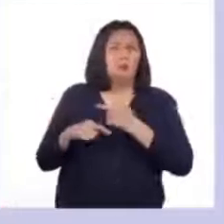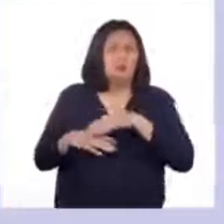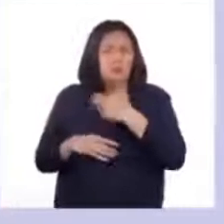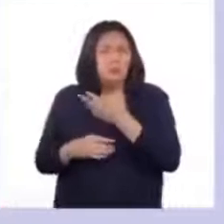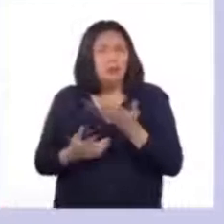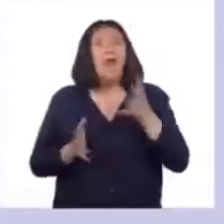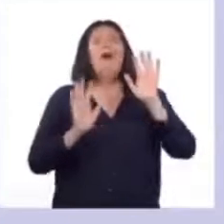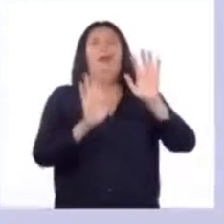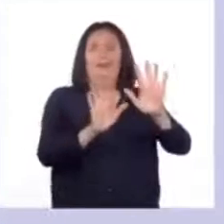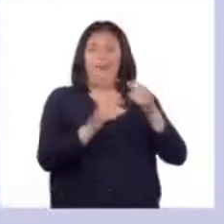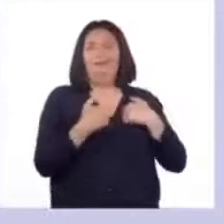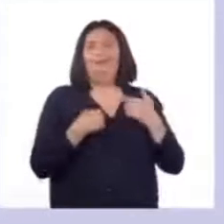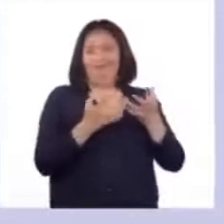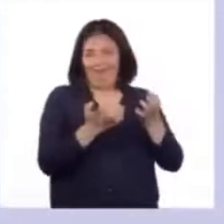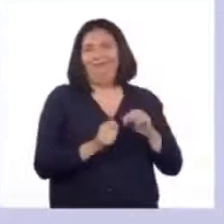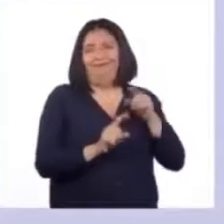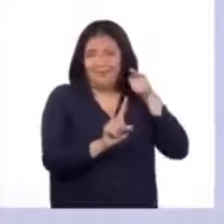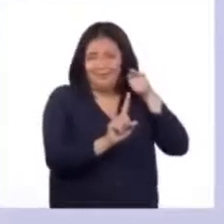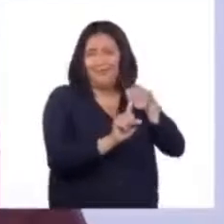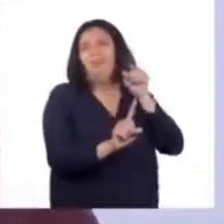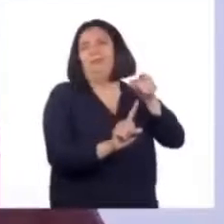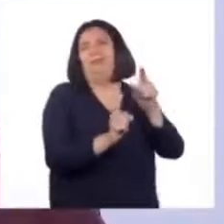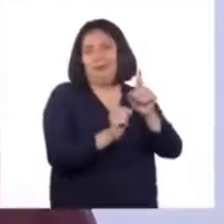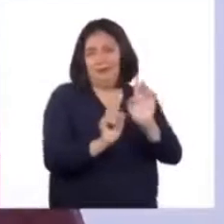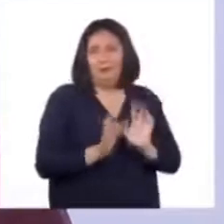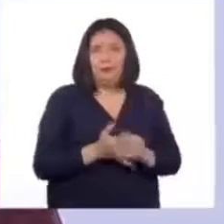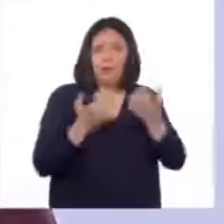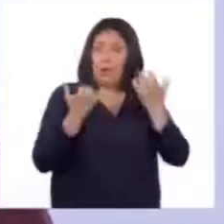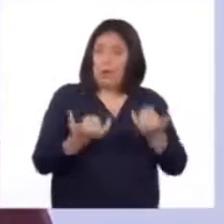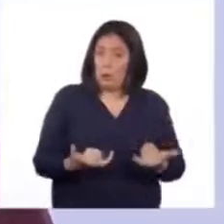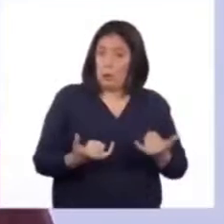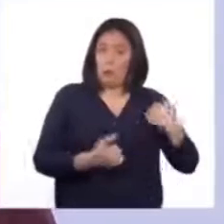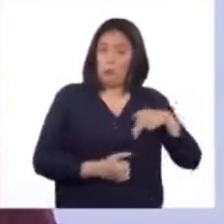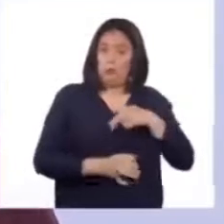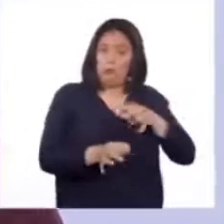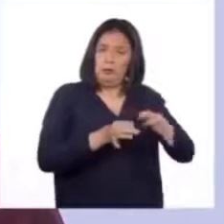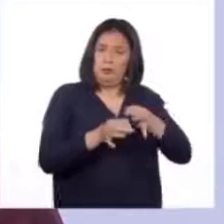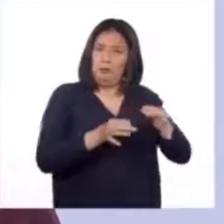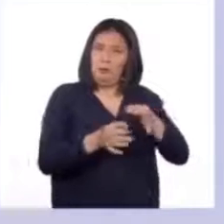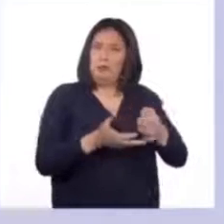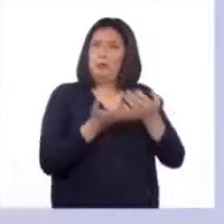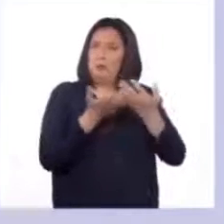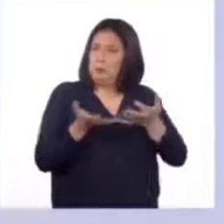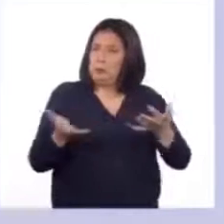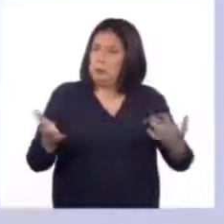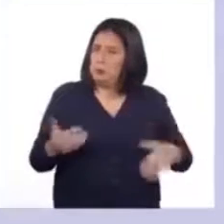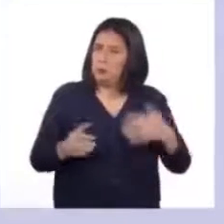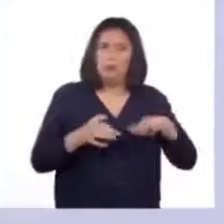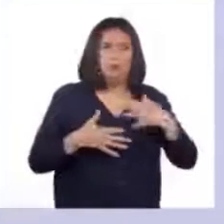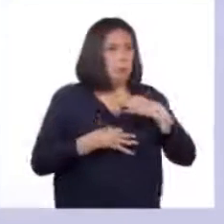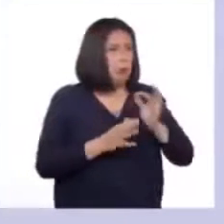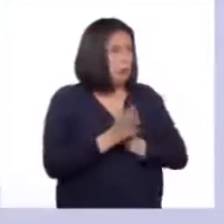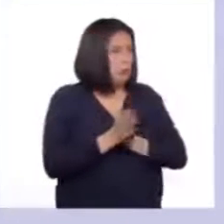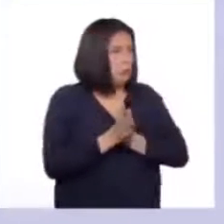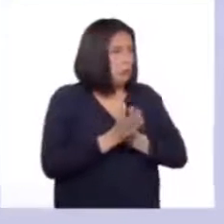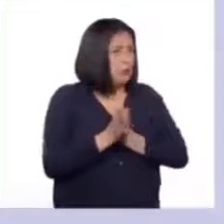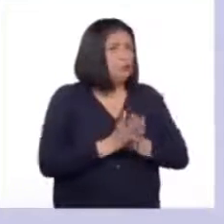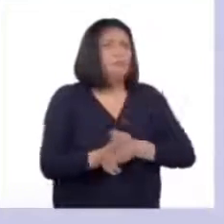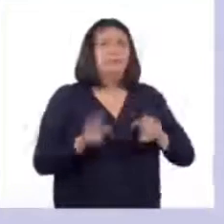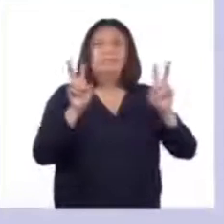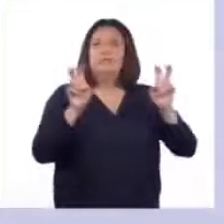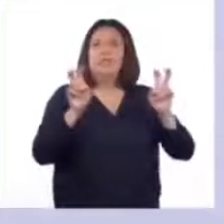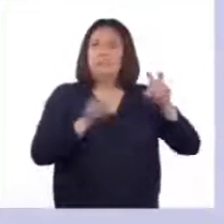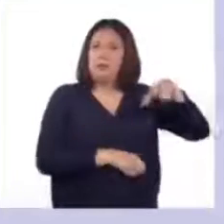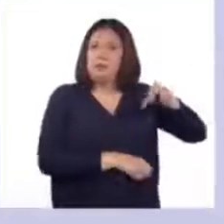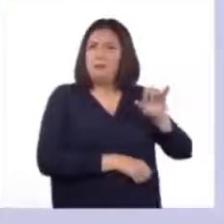Precisamente quería llegar hasta ese punto. Hoy, hemos explicado muchas cosas muy interesantes sobre la pubertad